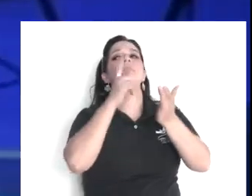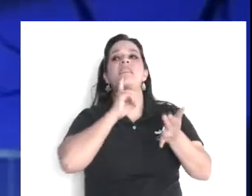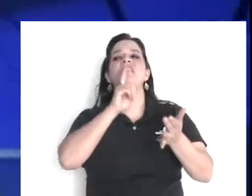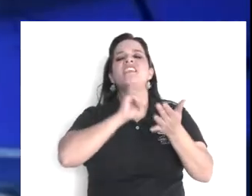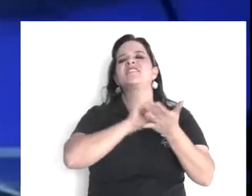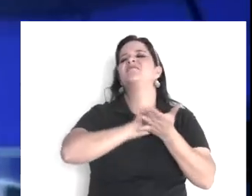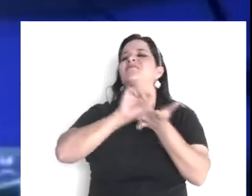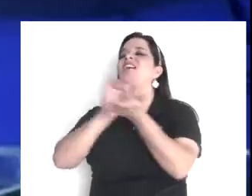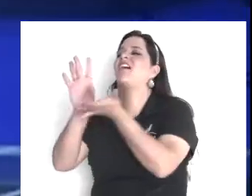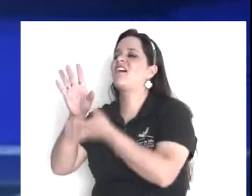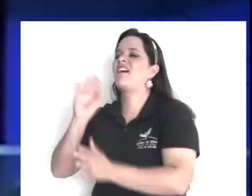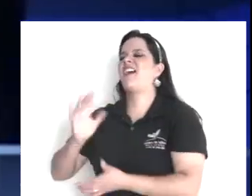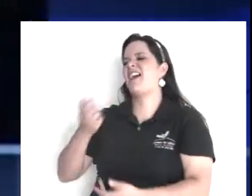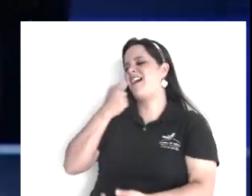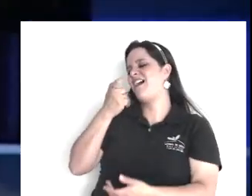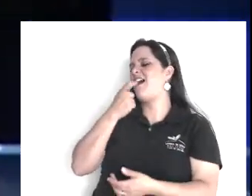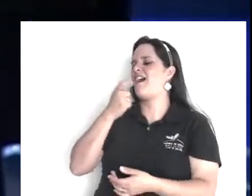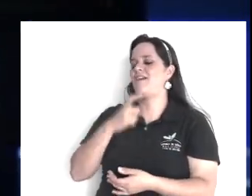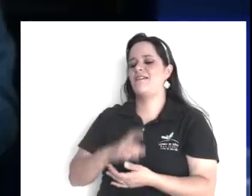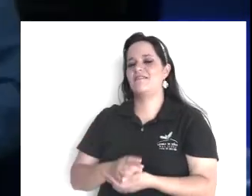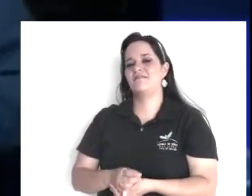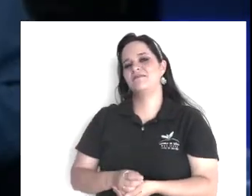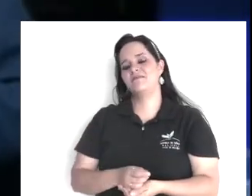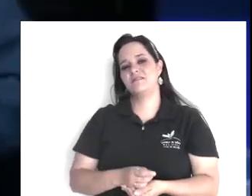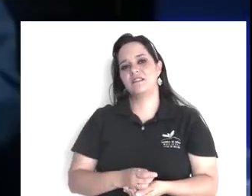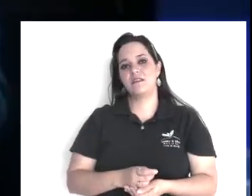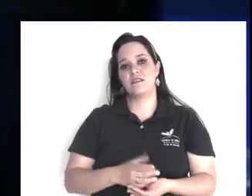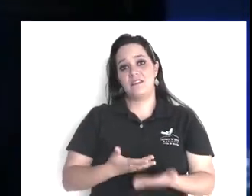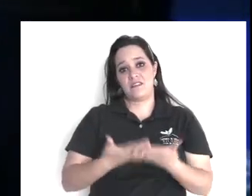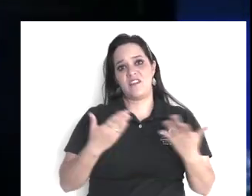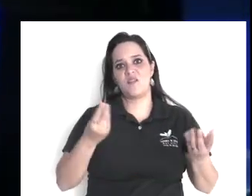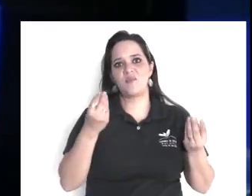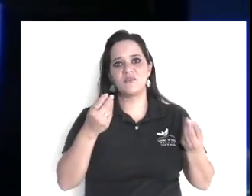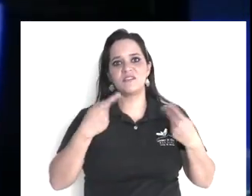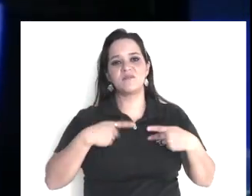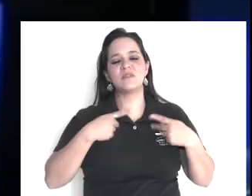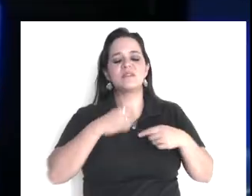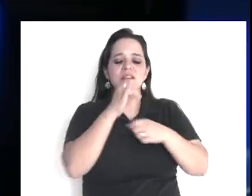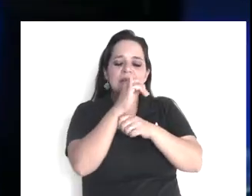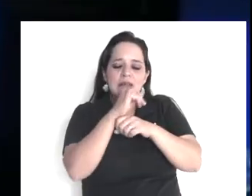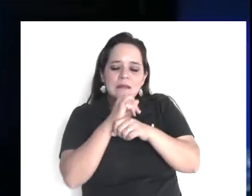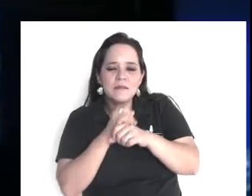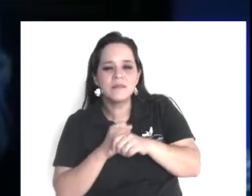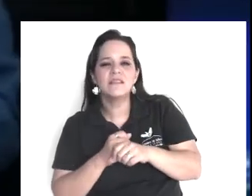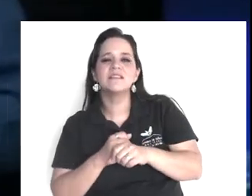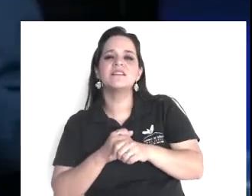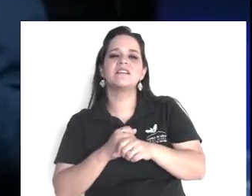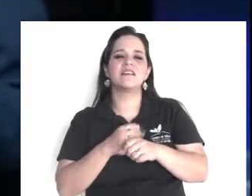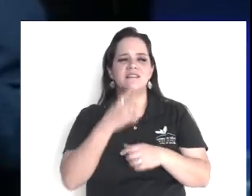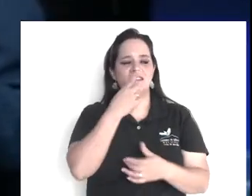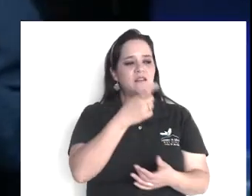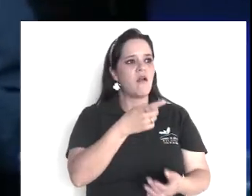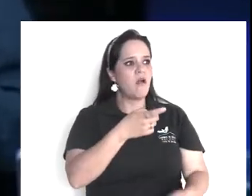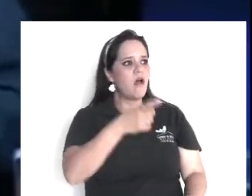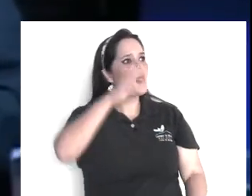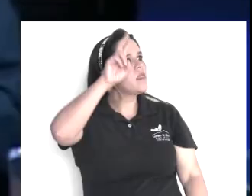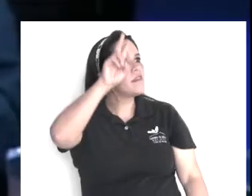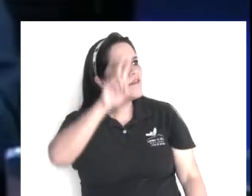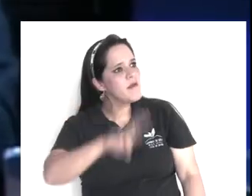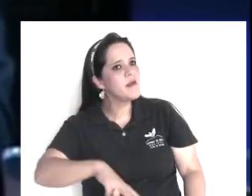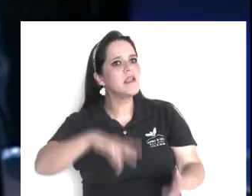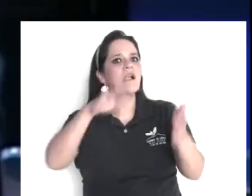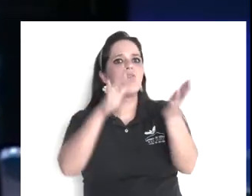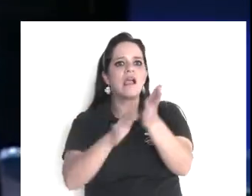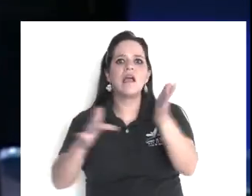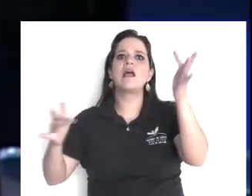se divulga más, y aseguran, según ellos, de que si tenía, no solo ella, y que tuvo una hija,